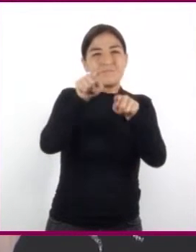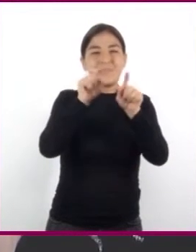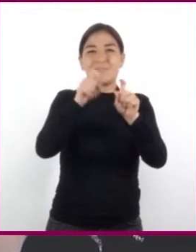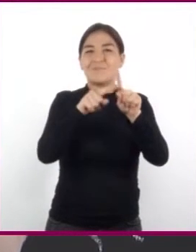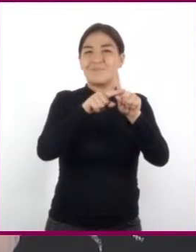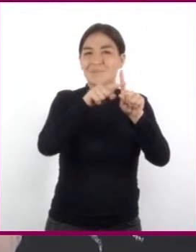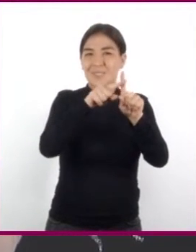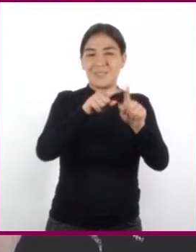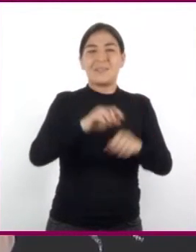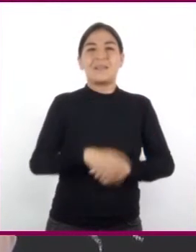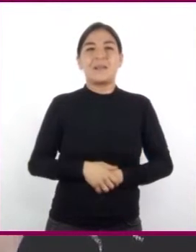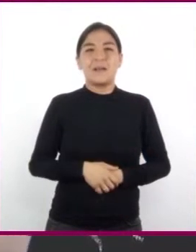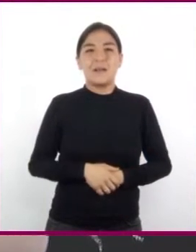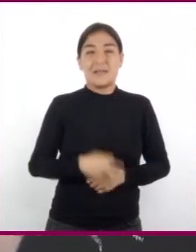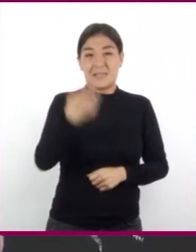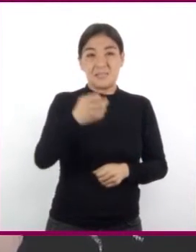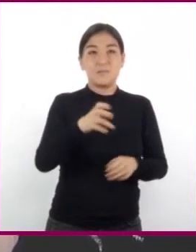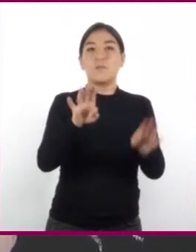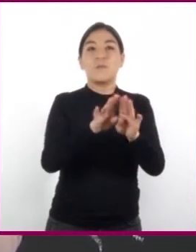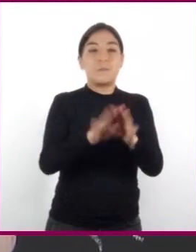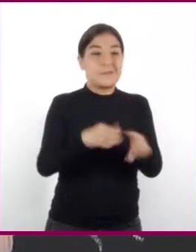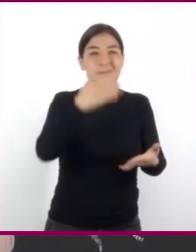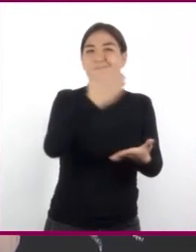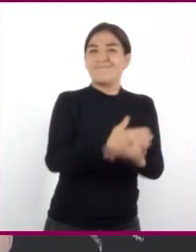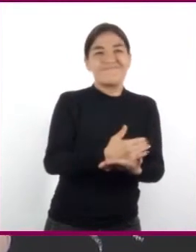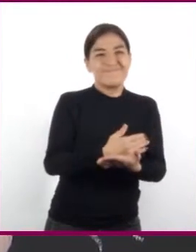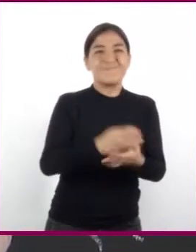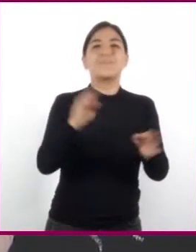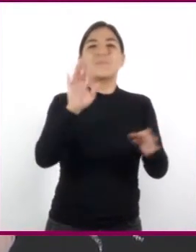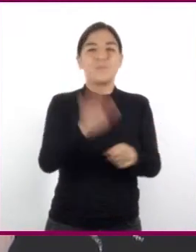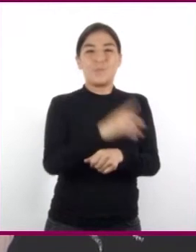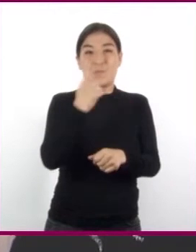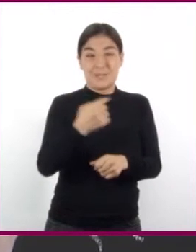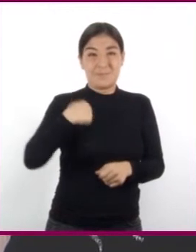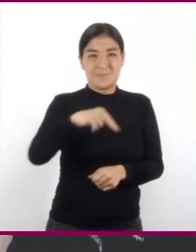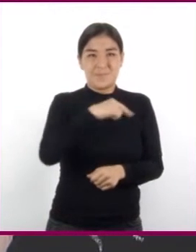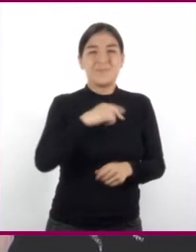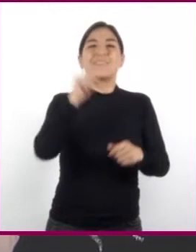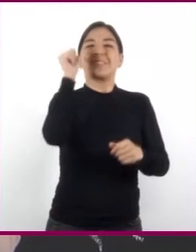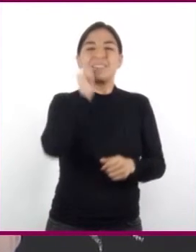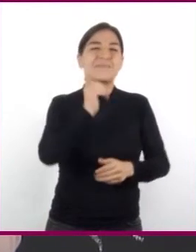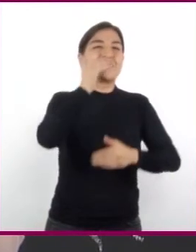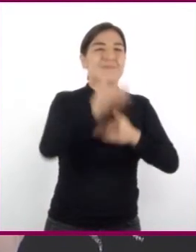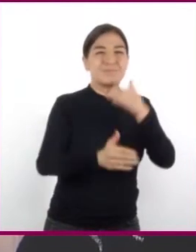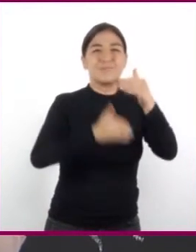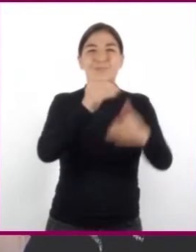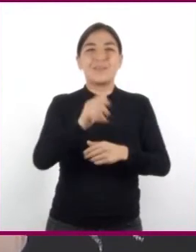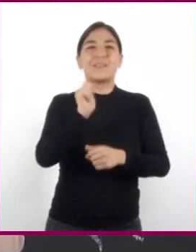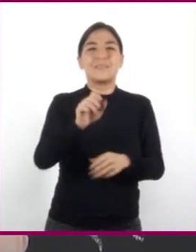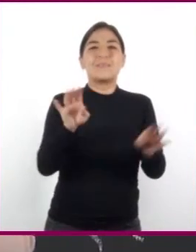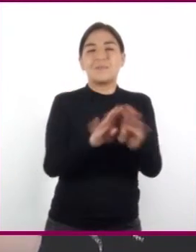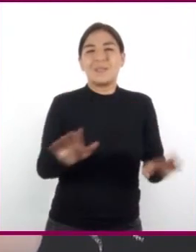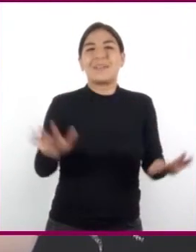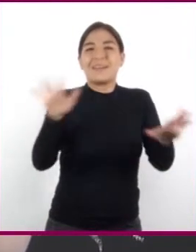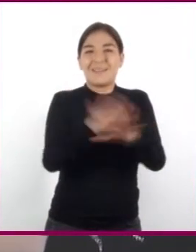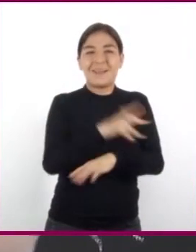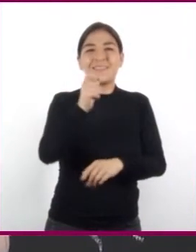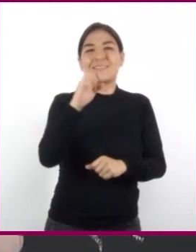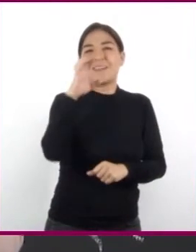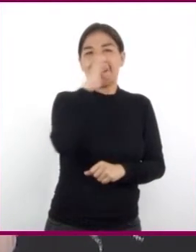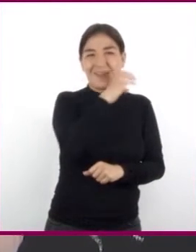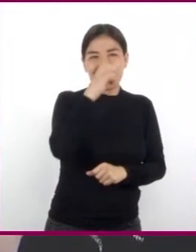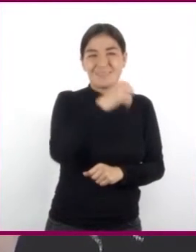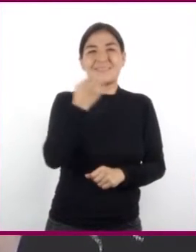Este proceso no se detiene, ya que nosotros constantemente estamos cediendo calor al medio